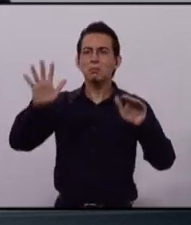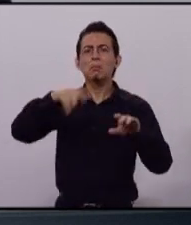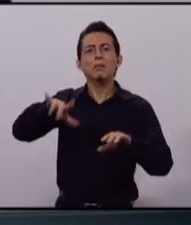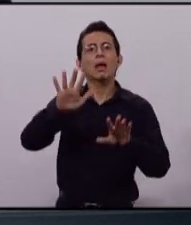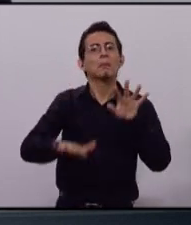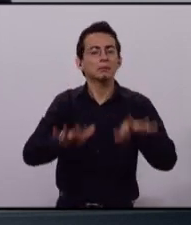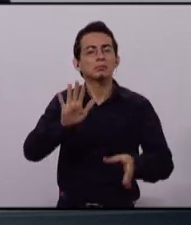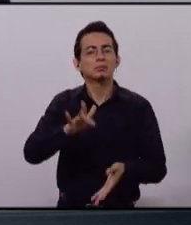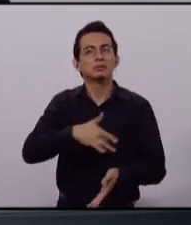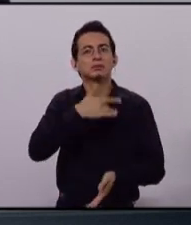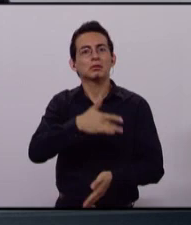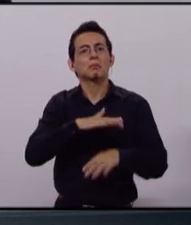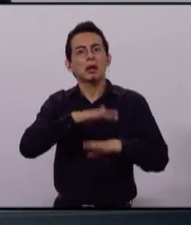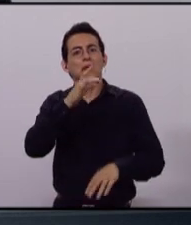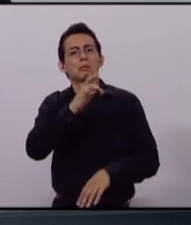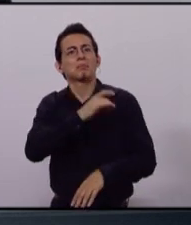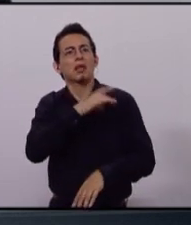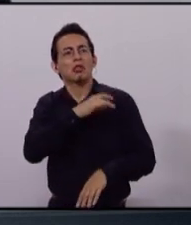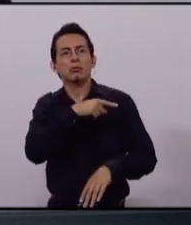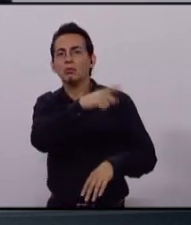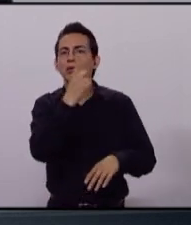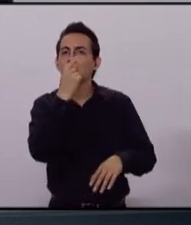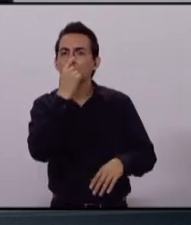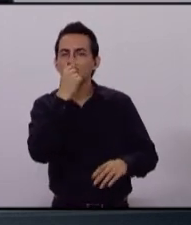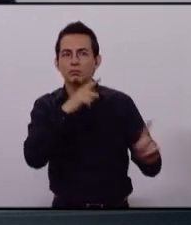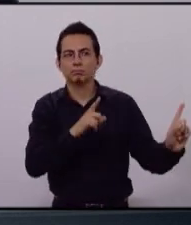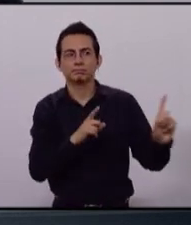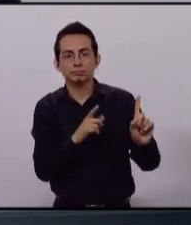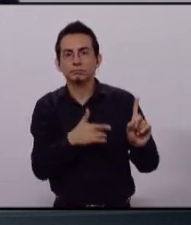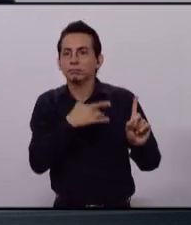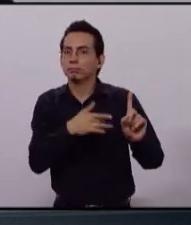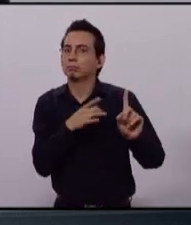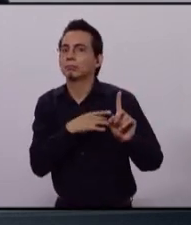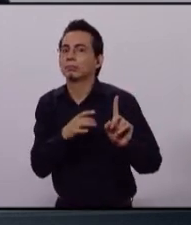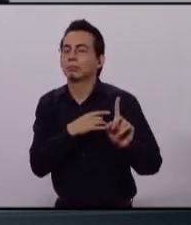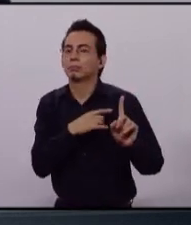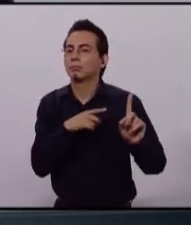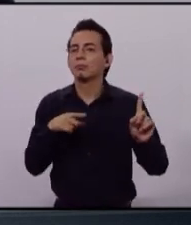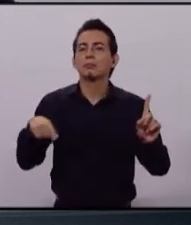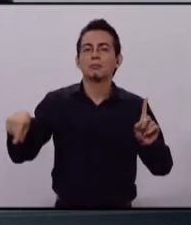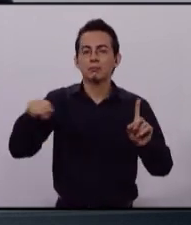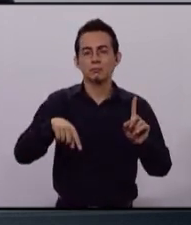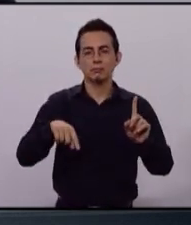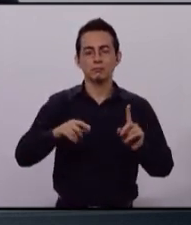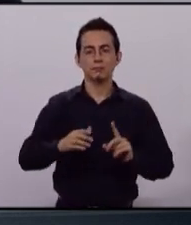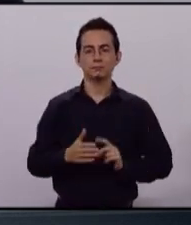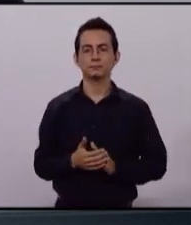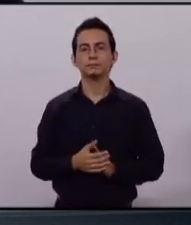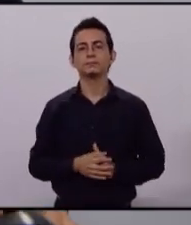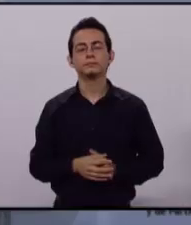a veces a las policías, que a nuestro propio beneficio.